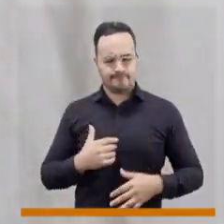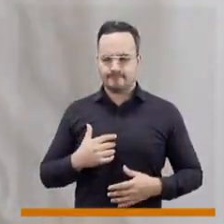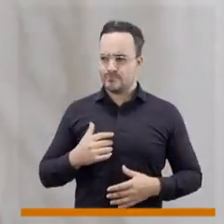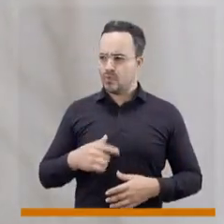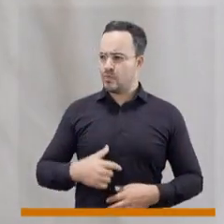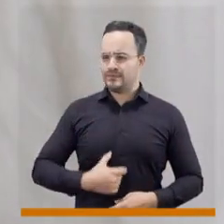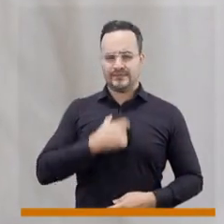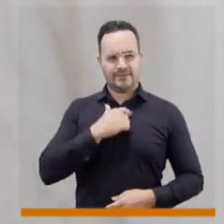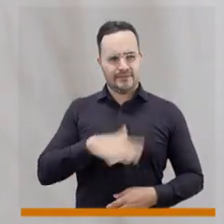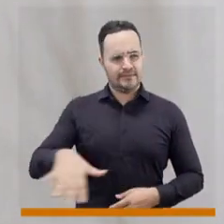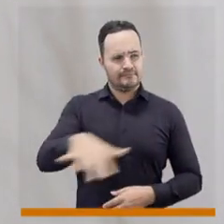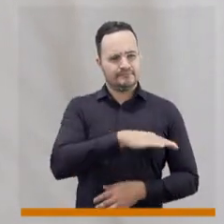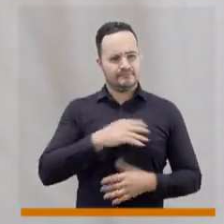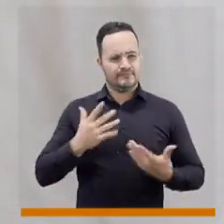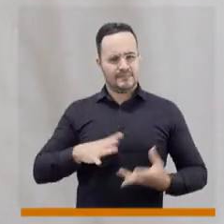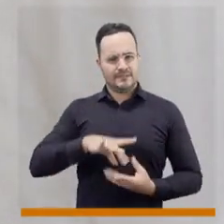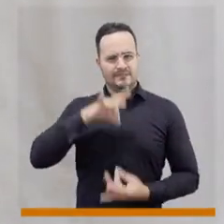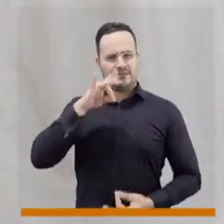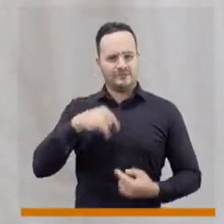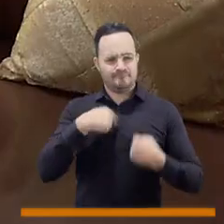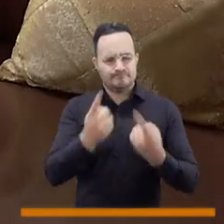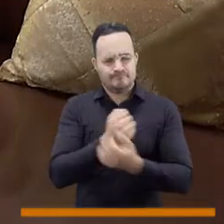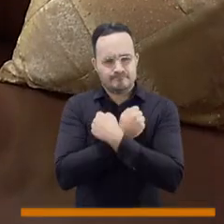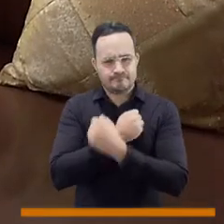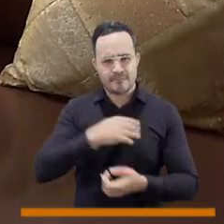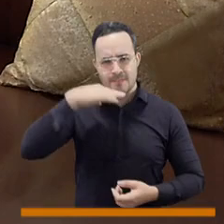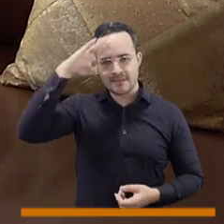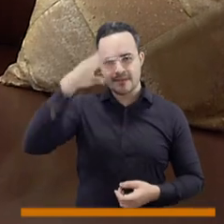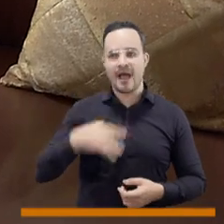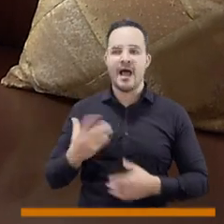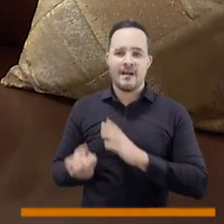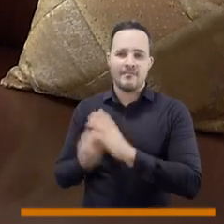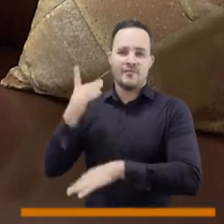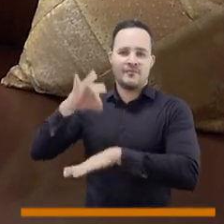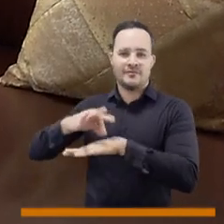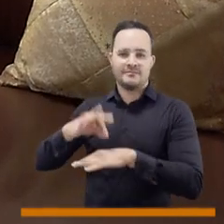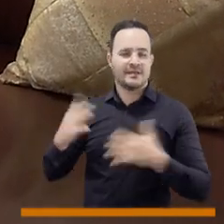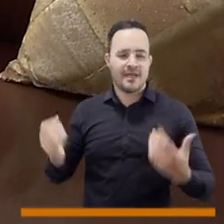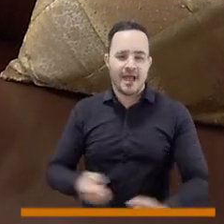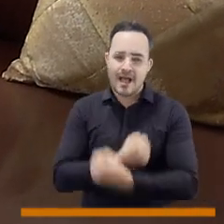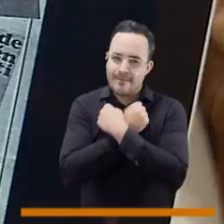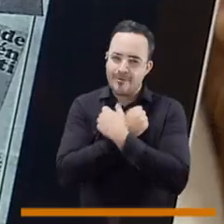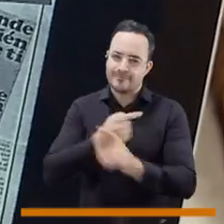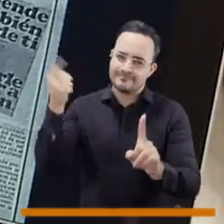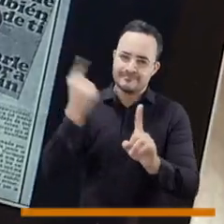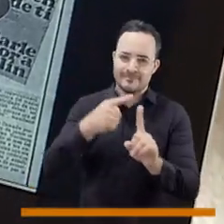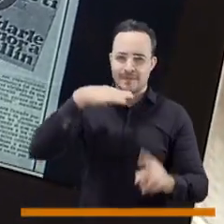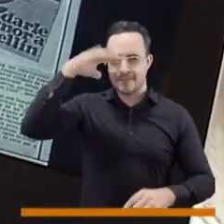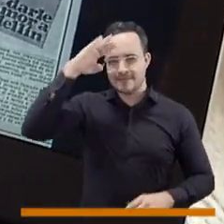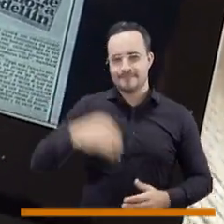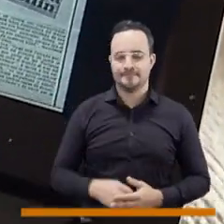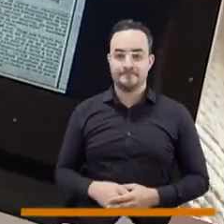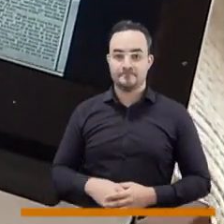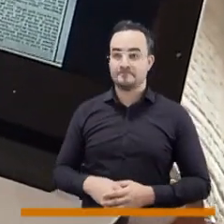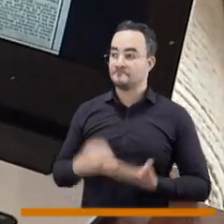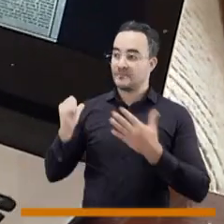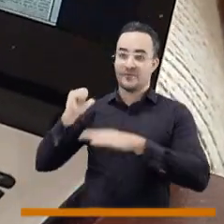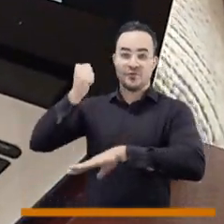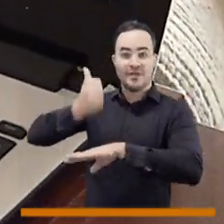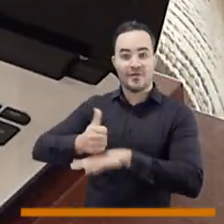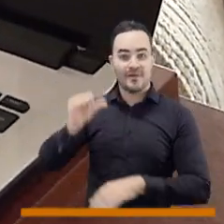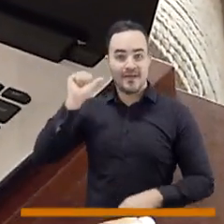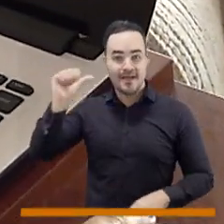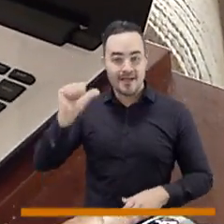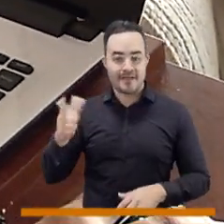ciudadanos y movidos por un gran espíritu cívico y amor por la ciudad, crearon la fundación Amor por